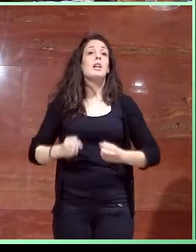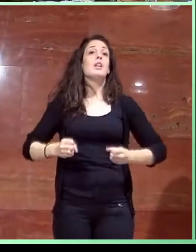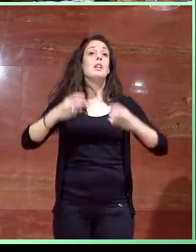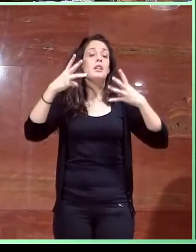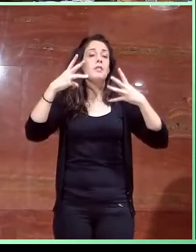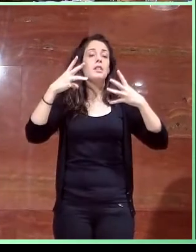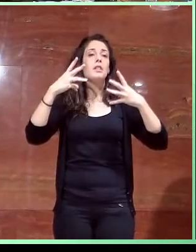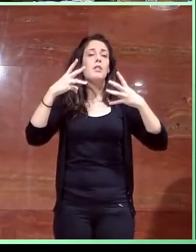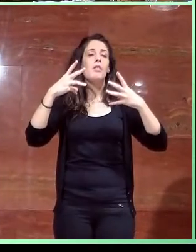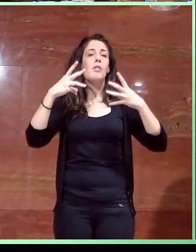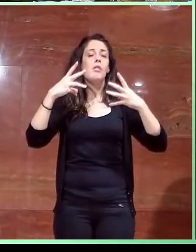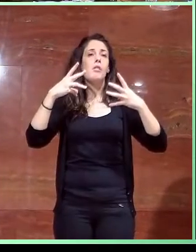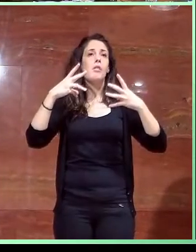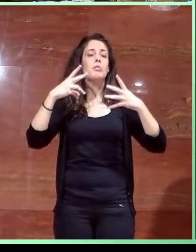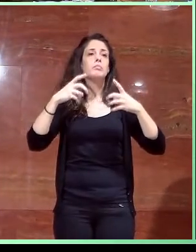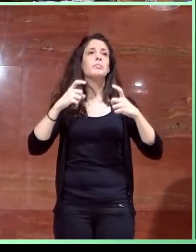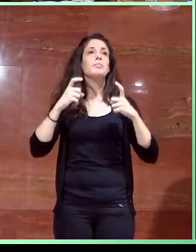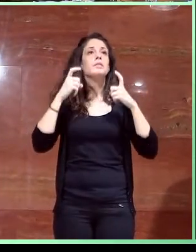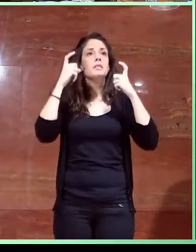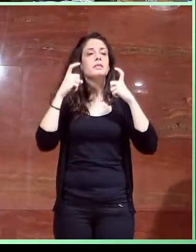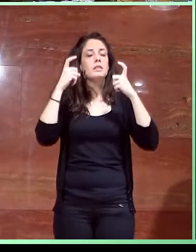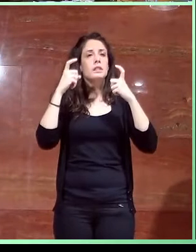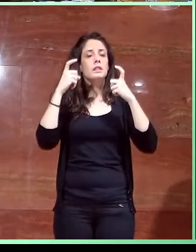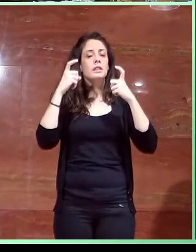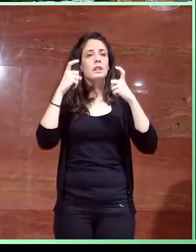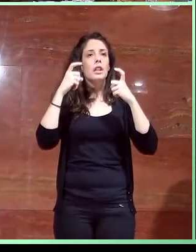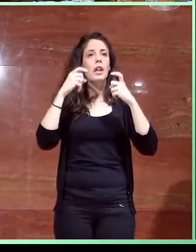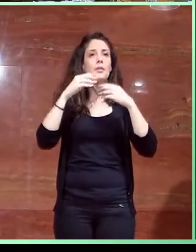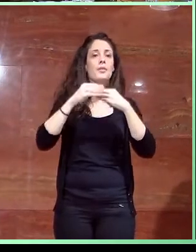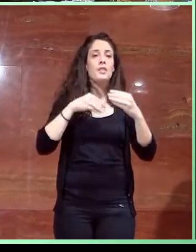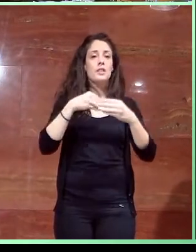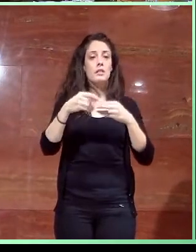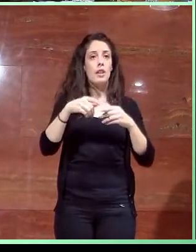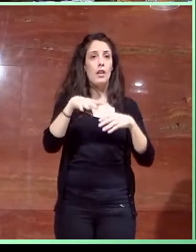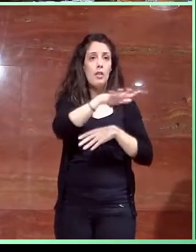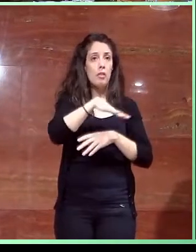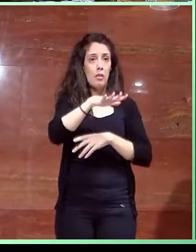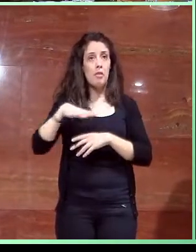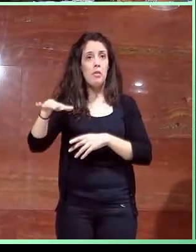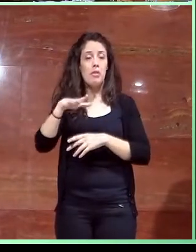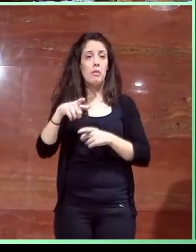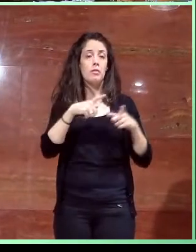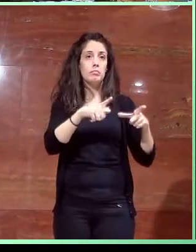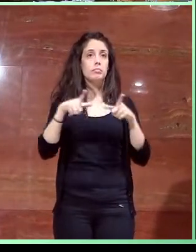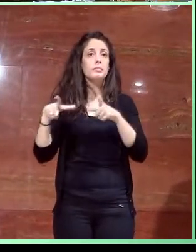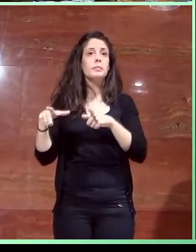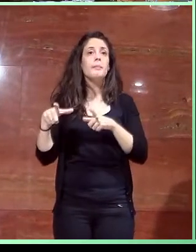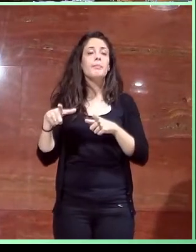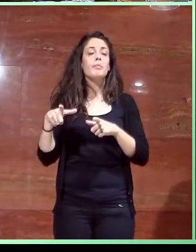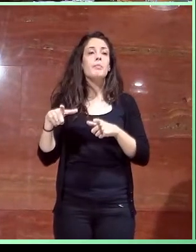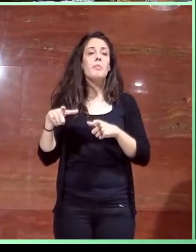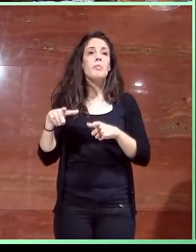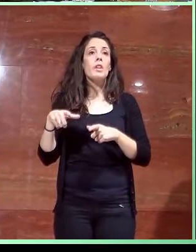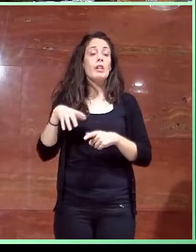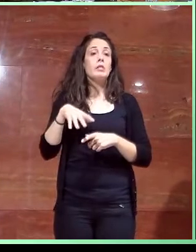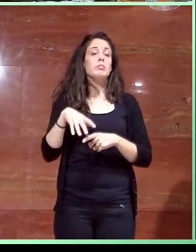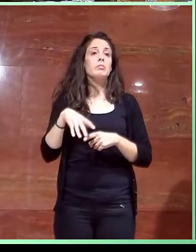responde a intentar resolver la flexibilidad de estos dos espacios, puesto que se entiende que la